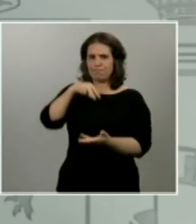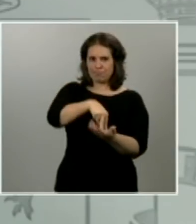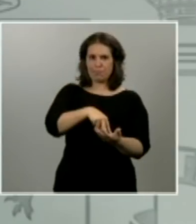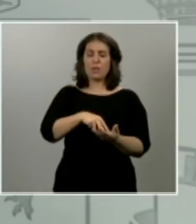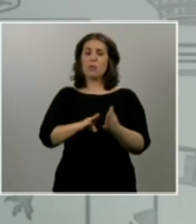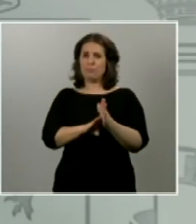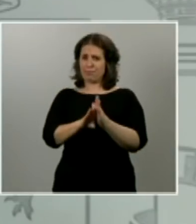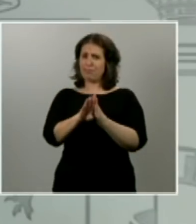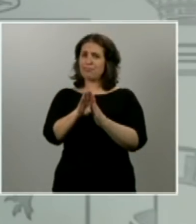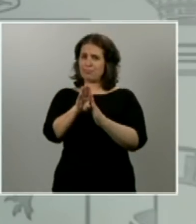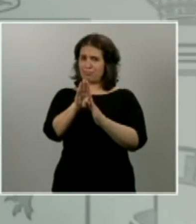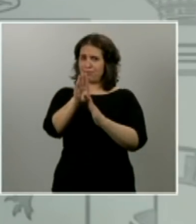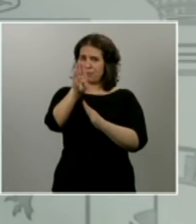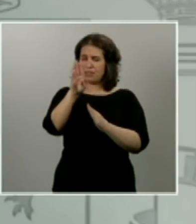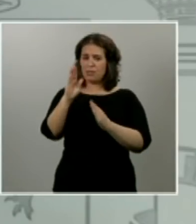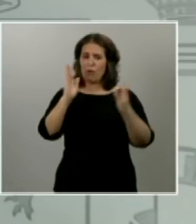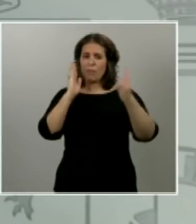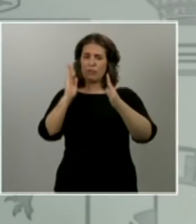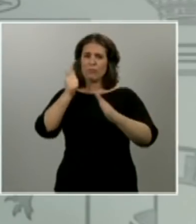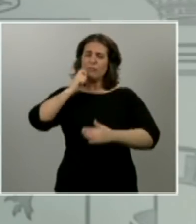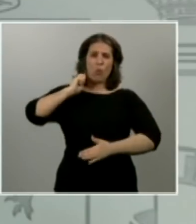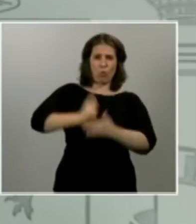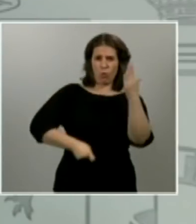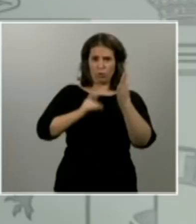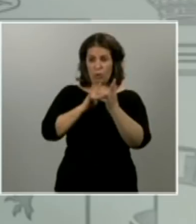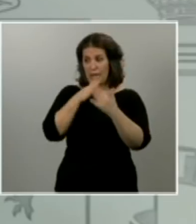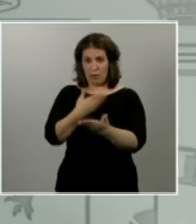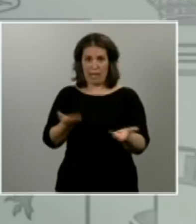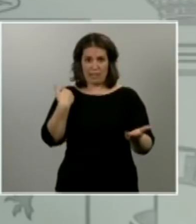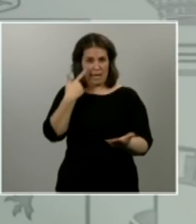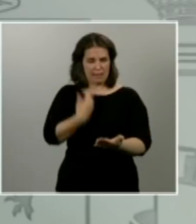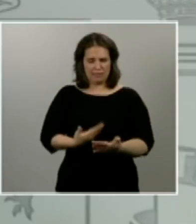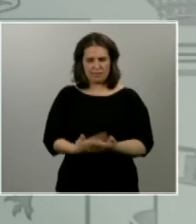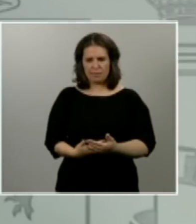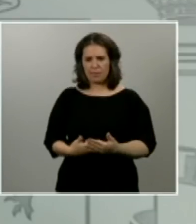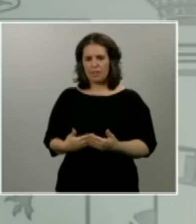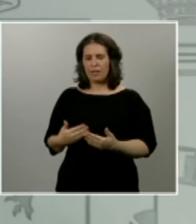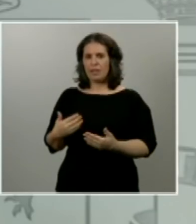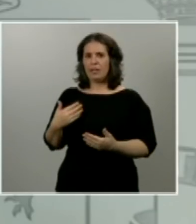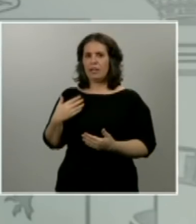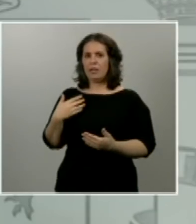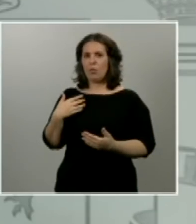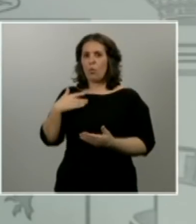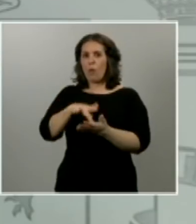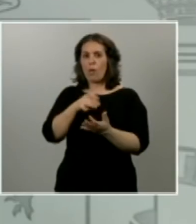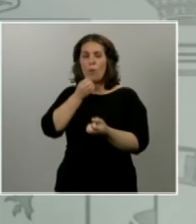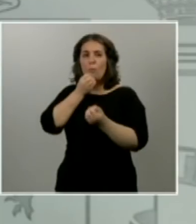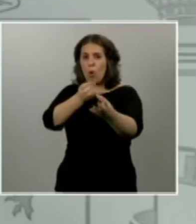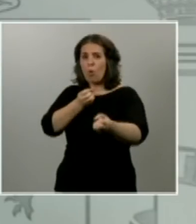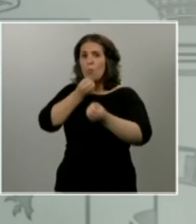que hoy, desgraciadamente, estamos viviendo, y cada vez que me comuniqué con vosotros y con vosotras solicité lo mismo.